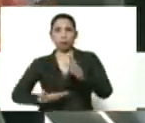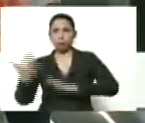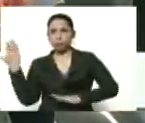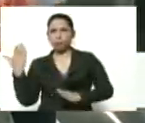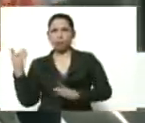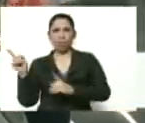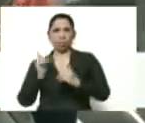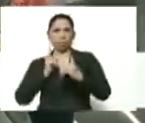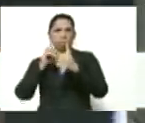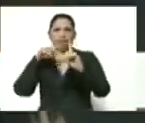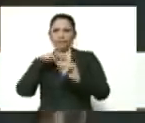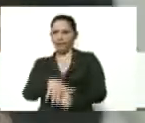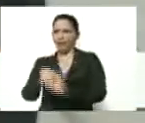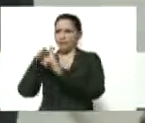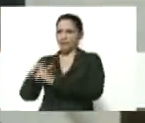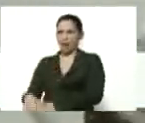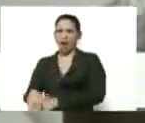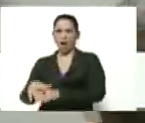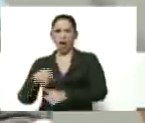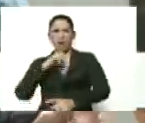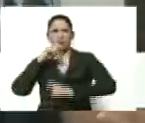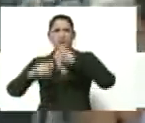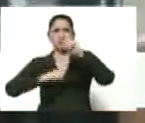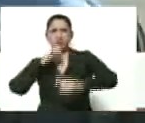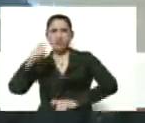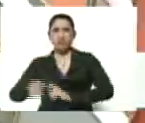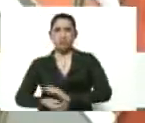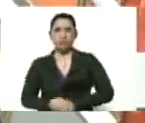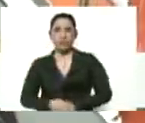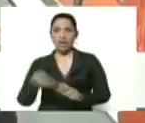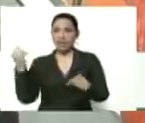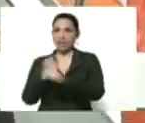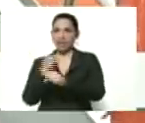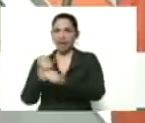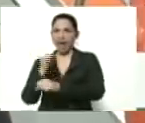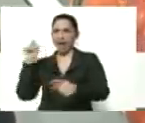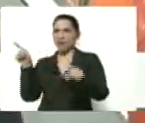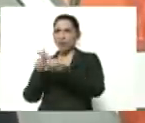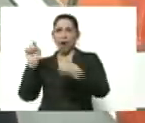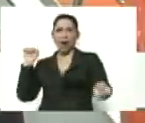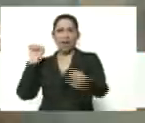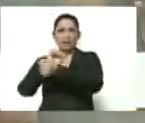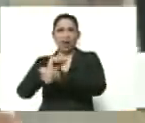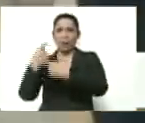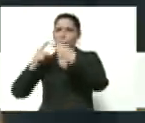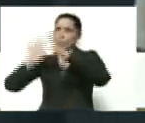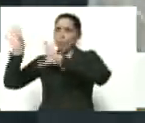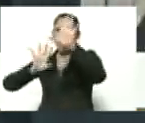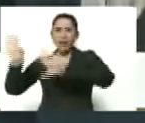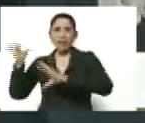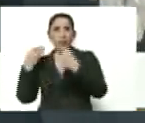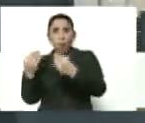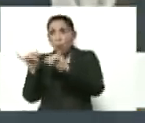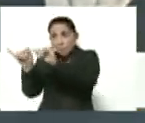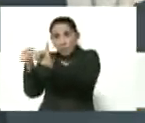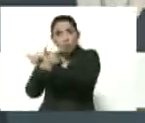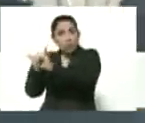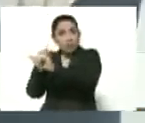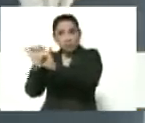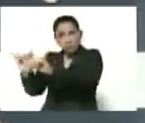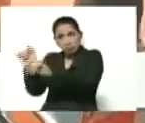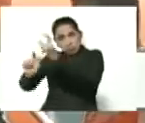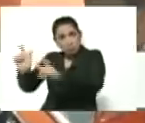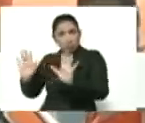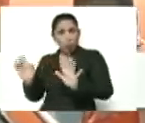persecución desprecio xenofobia a trabajar como esclavos como esclavas como lo dicen ellos no lo digo yo